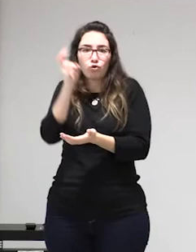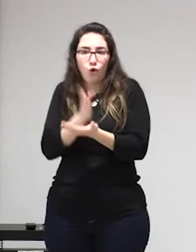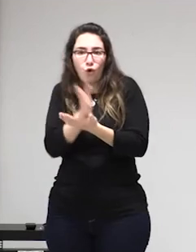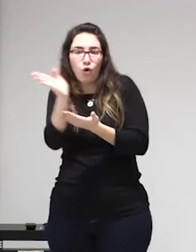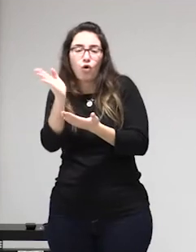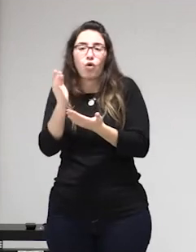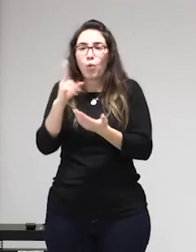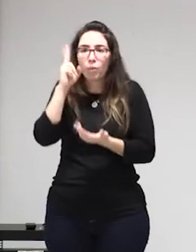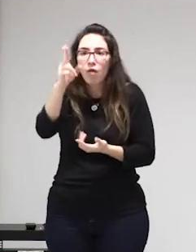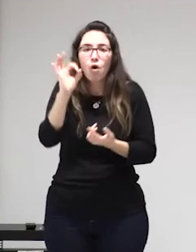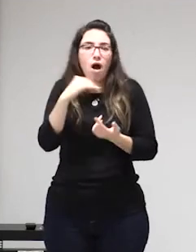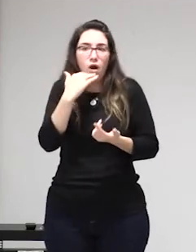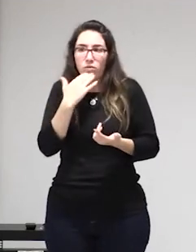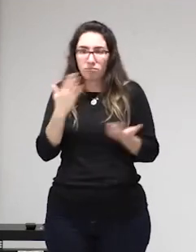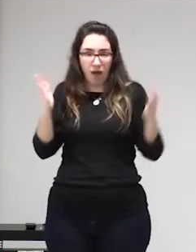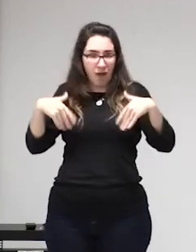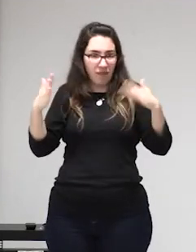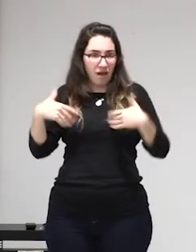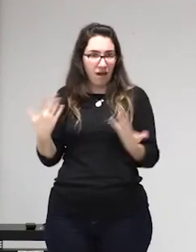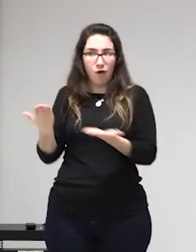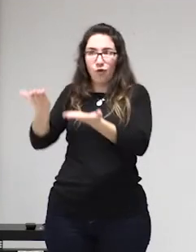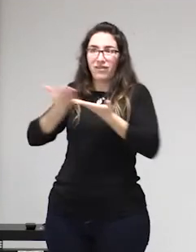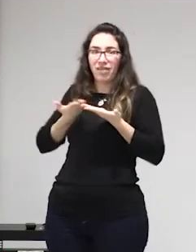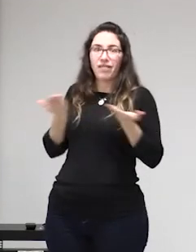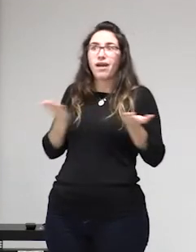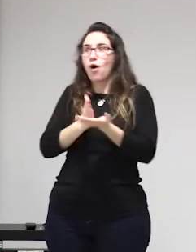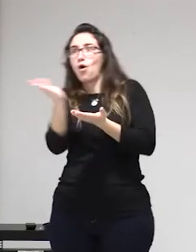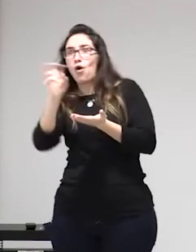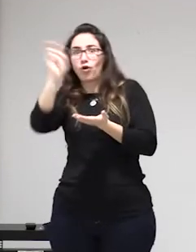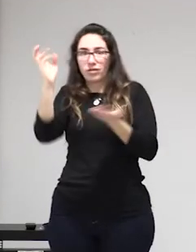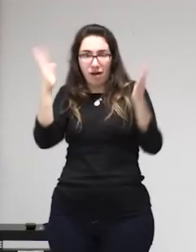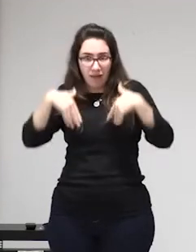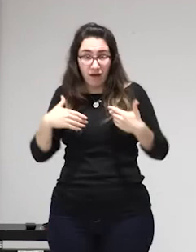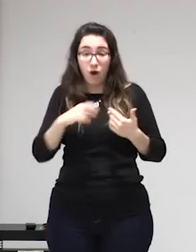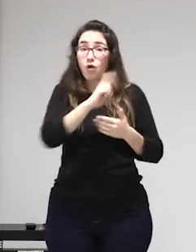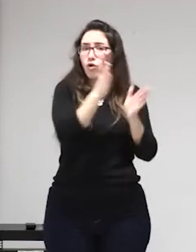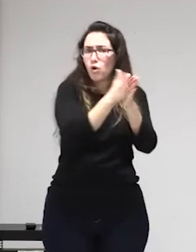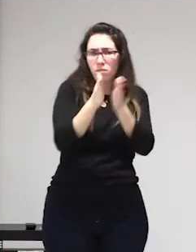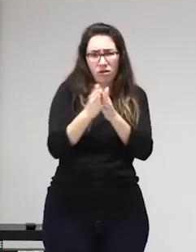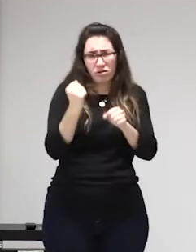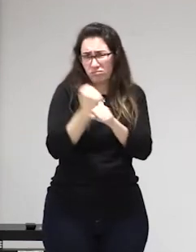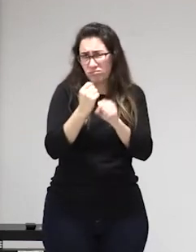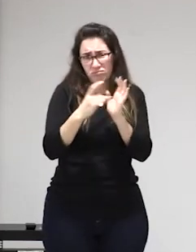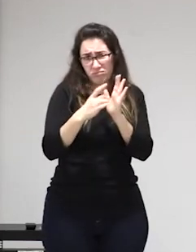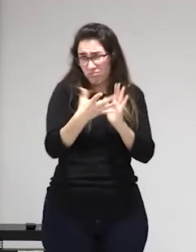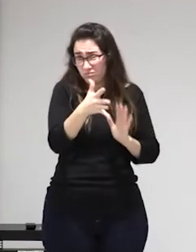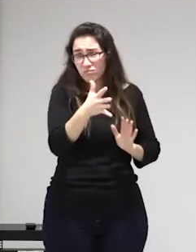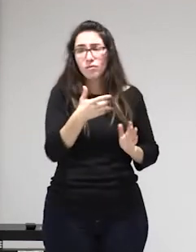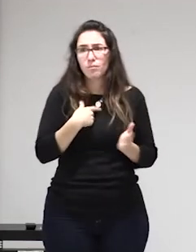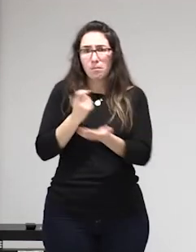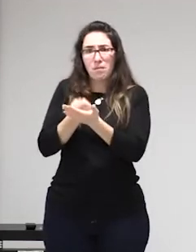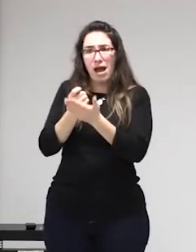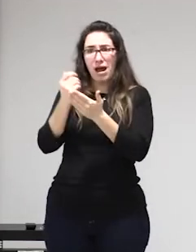vigilan y hostigan los pisos donde se ejerce la prostitución a raíz de esta ley van a saber que tienen una herramienta